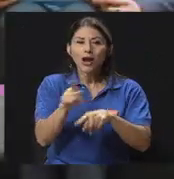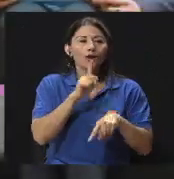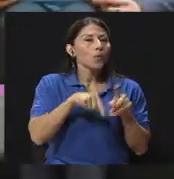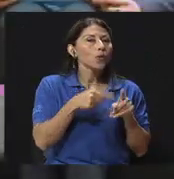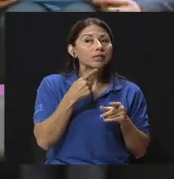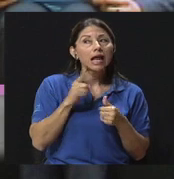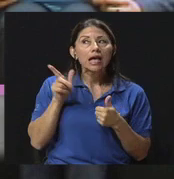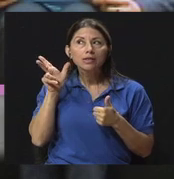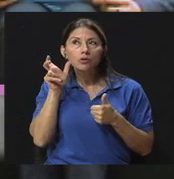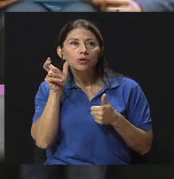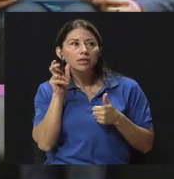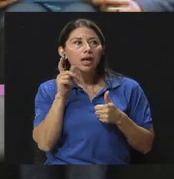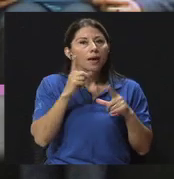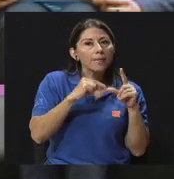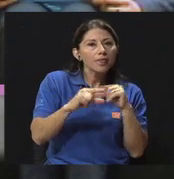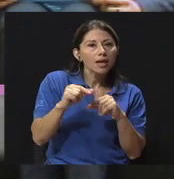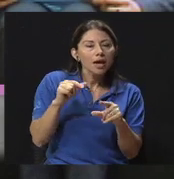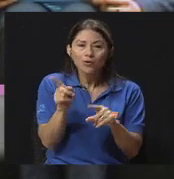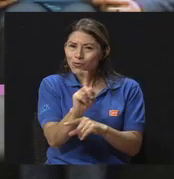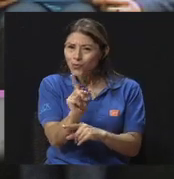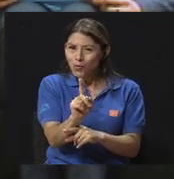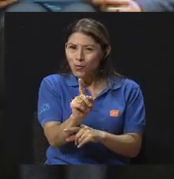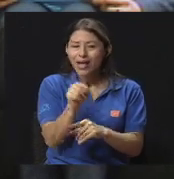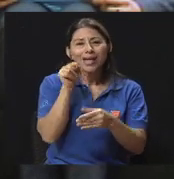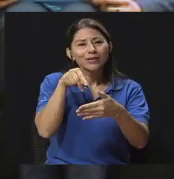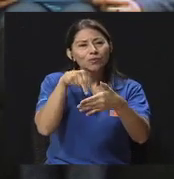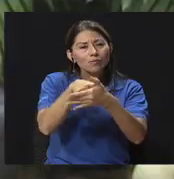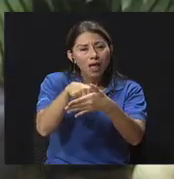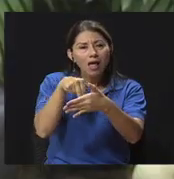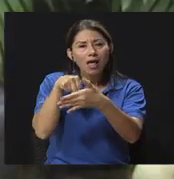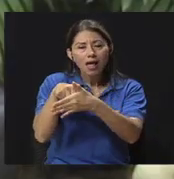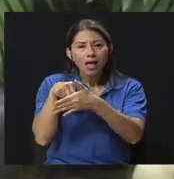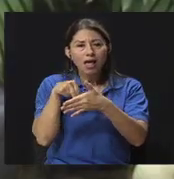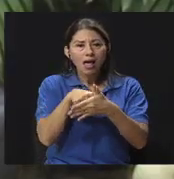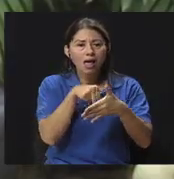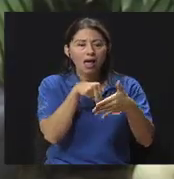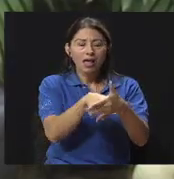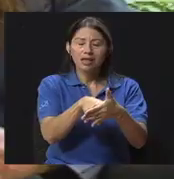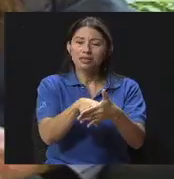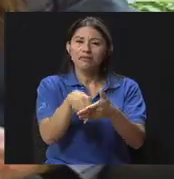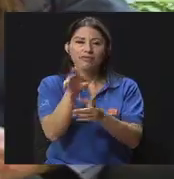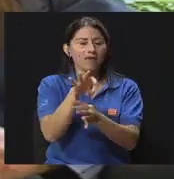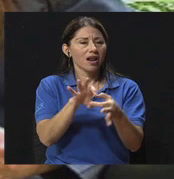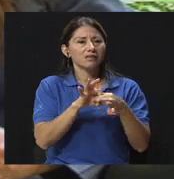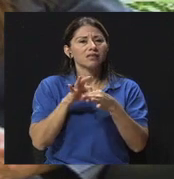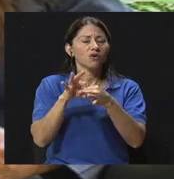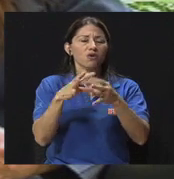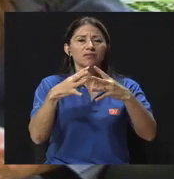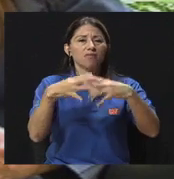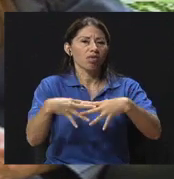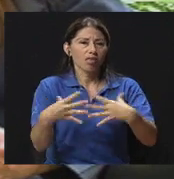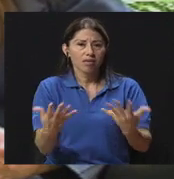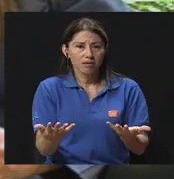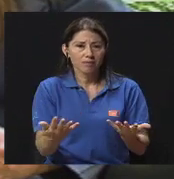escuché, me comentaron. Esos son obstáculos que van enfermando las relaciones. Ha llegado el momento de hacer otra pausa en esta